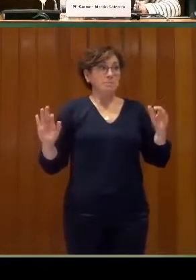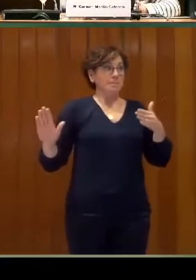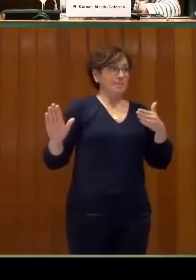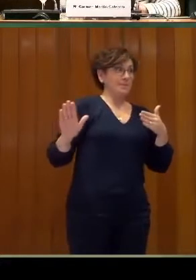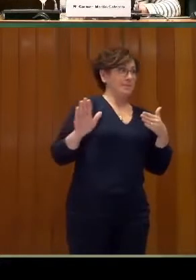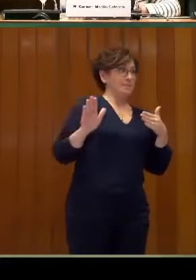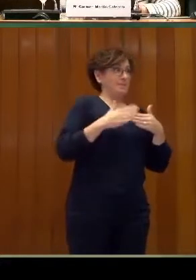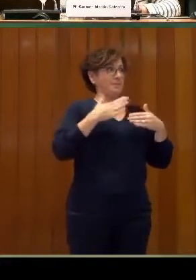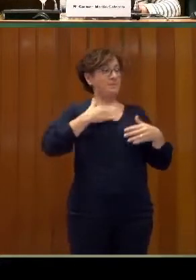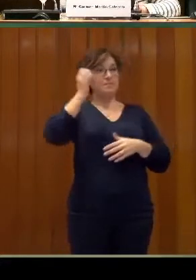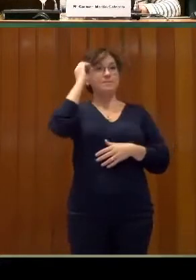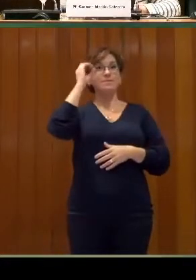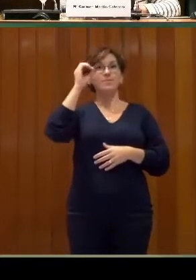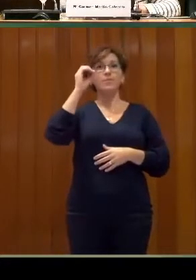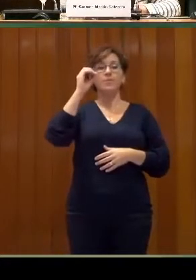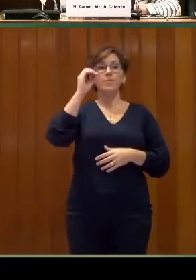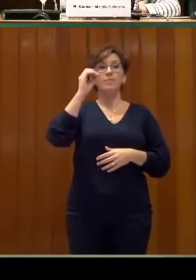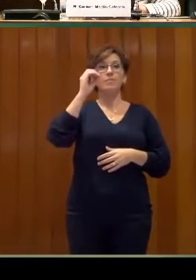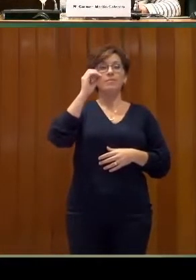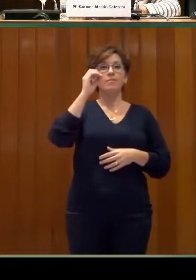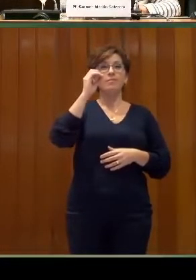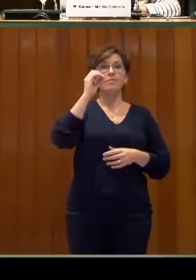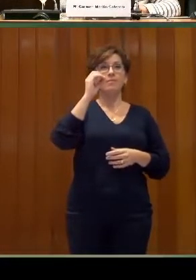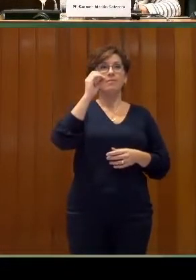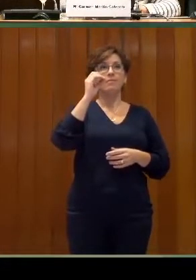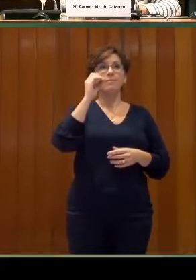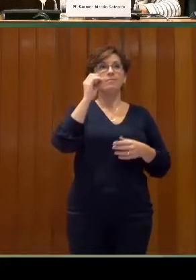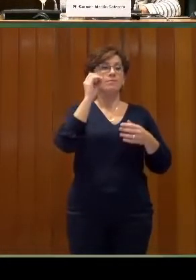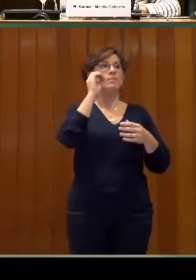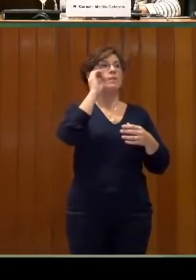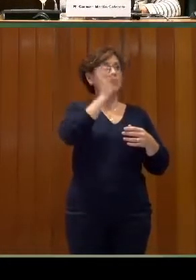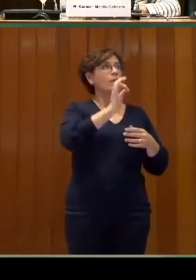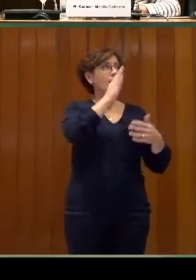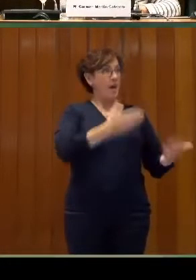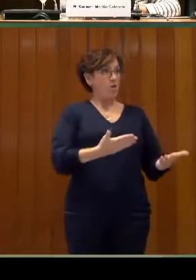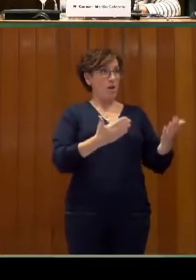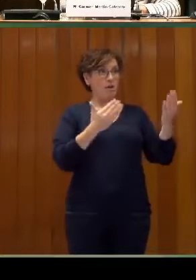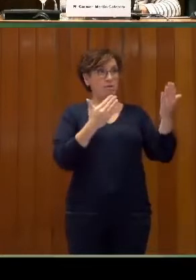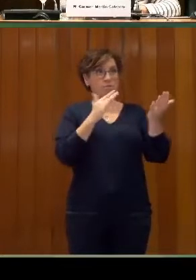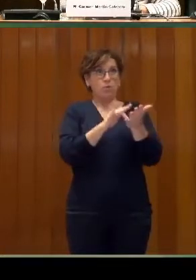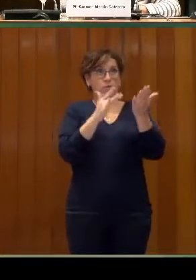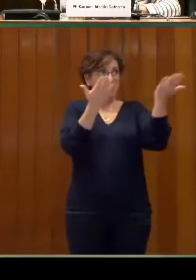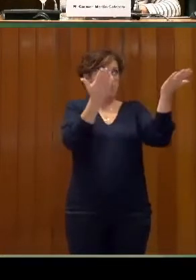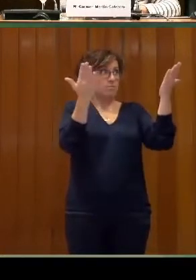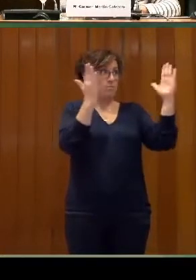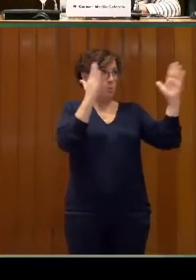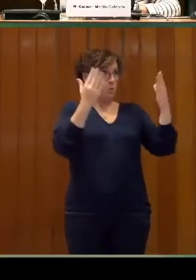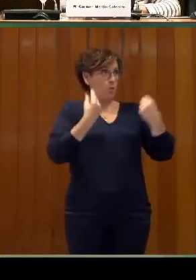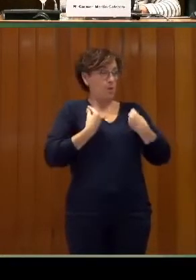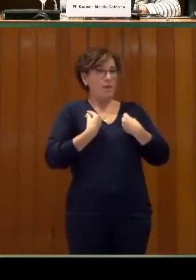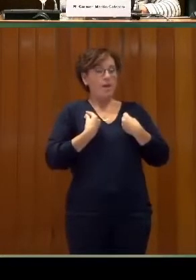ya se ha comentado también anteriormente cómo en el momento que vivimos yo creo que la tecnología